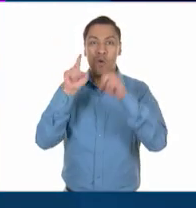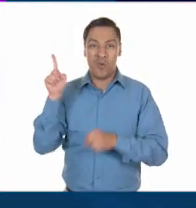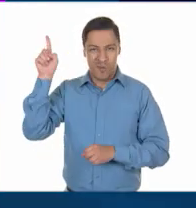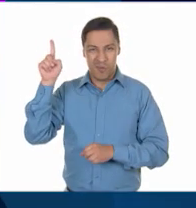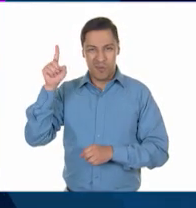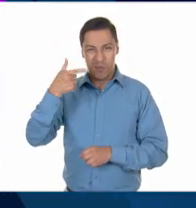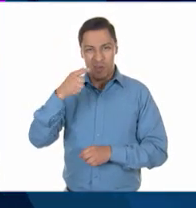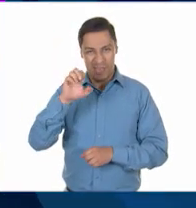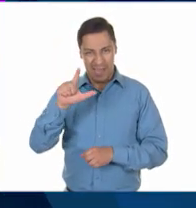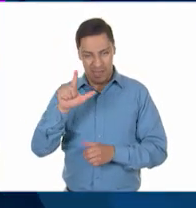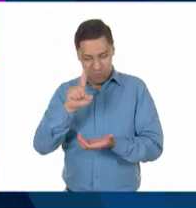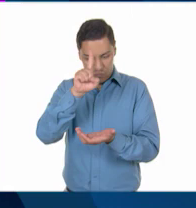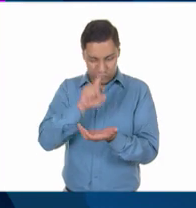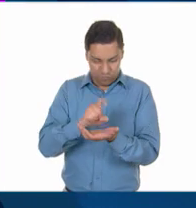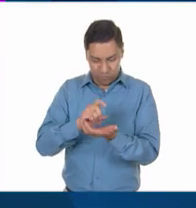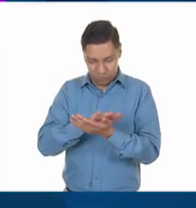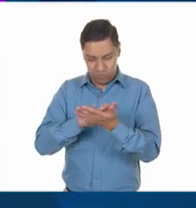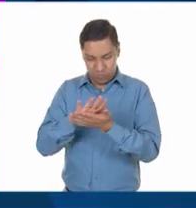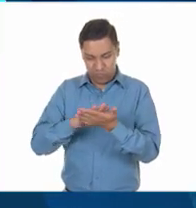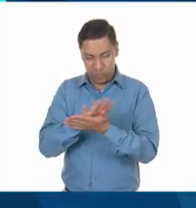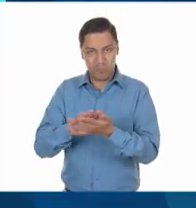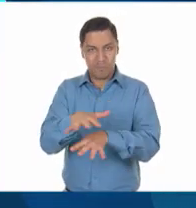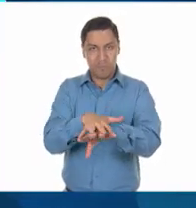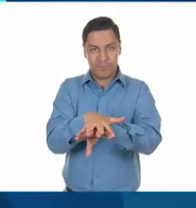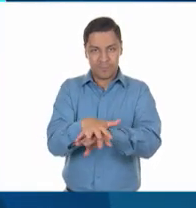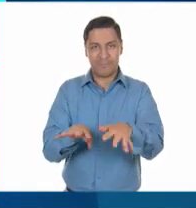desinfectante a base de agua y alcohol.